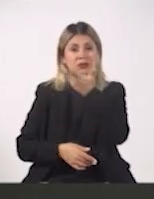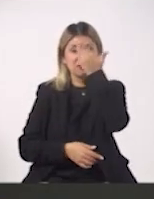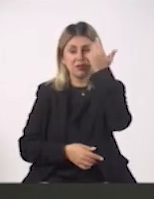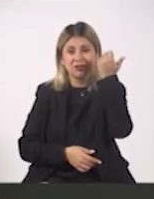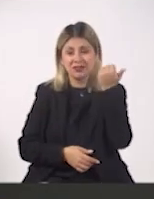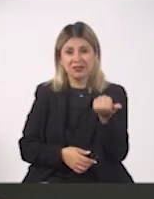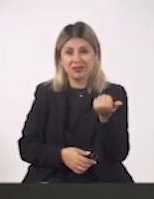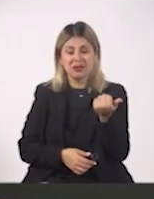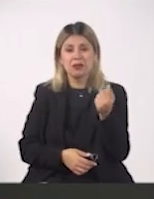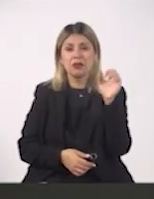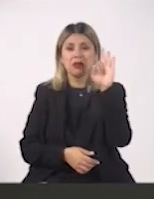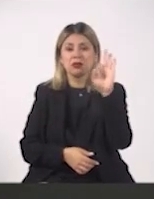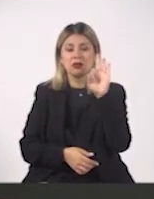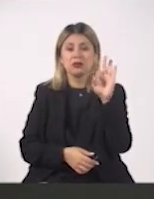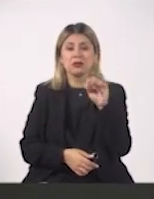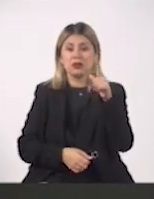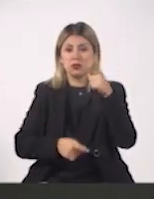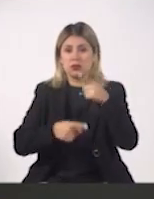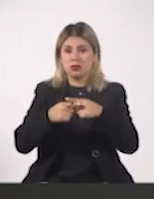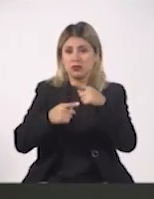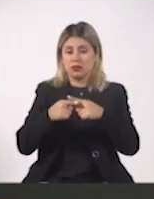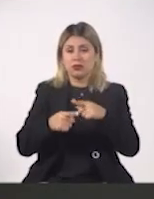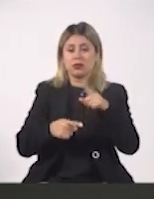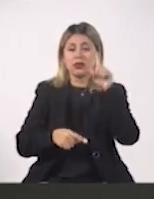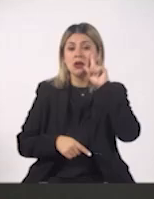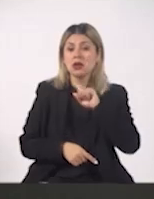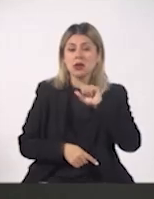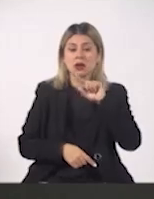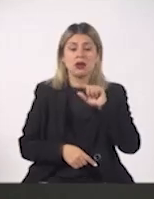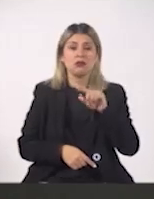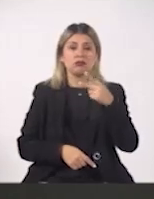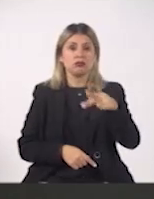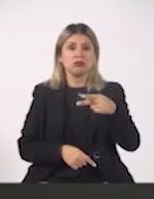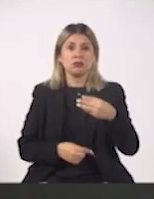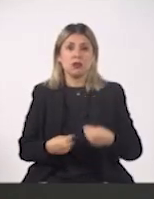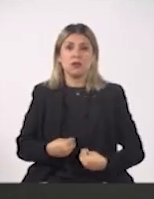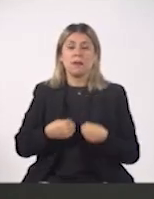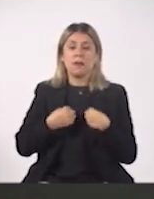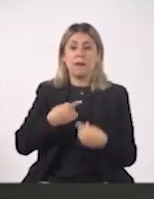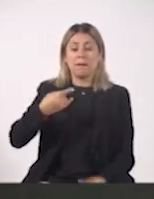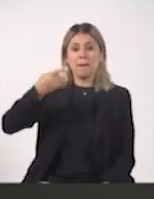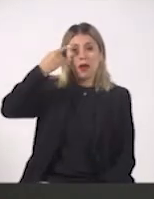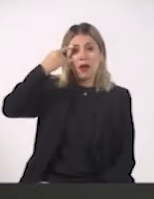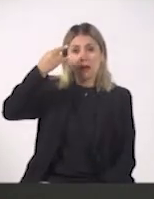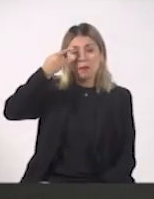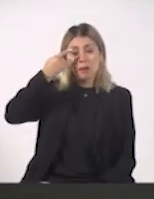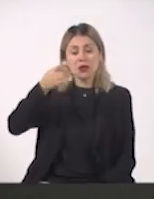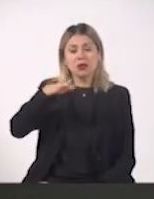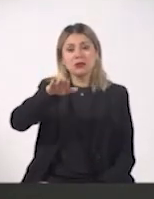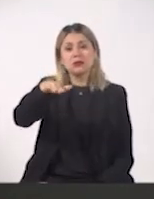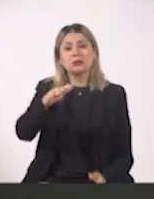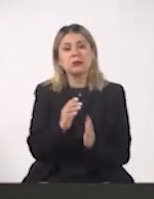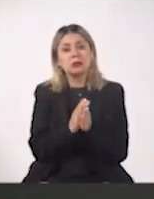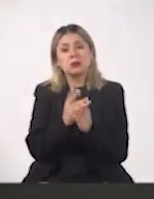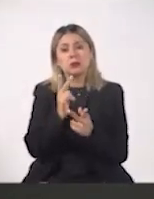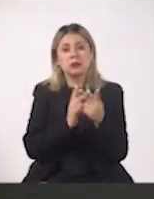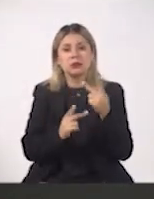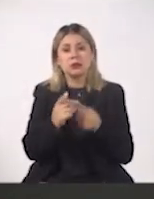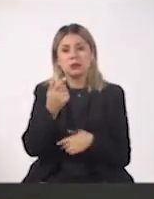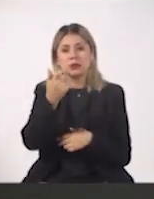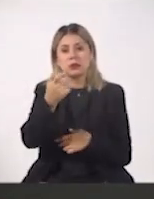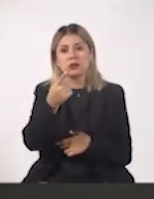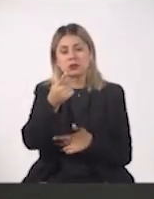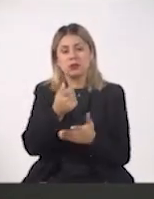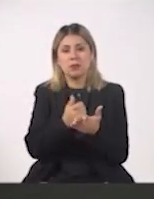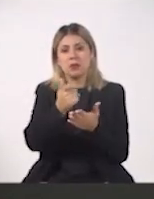es que si tu tía Juanita que vive en Campeche te pide un dinero prestado o le tienes